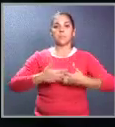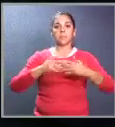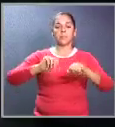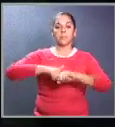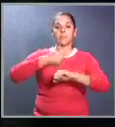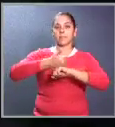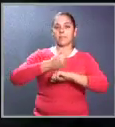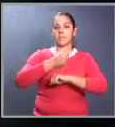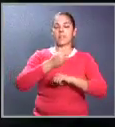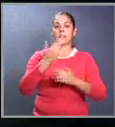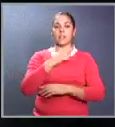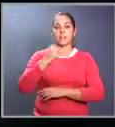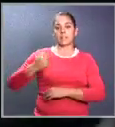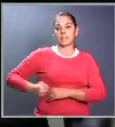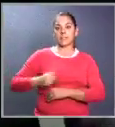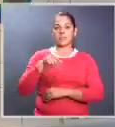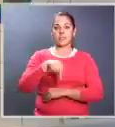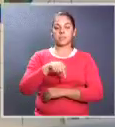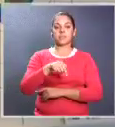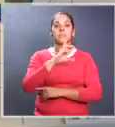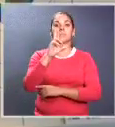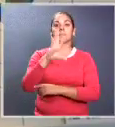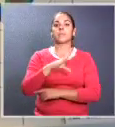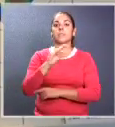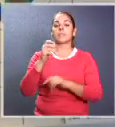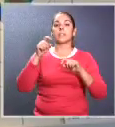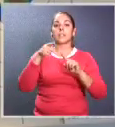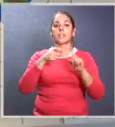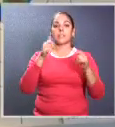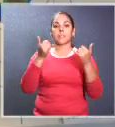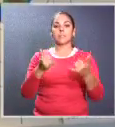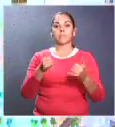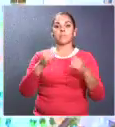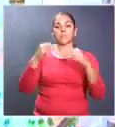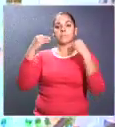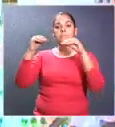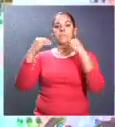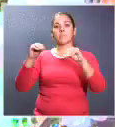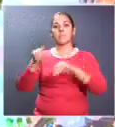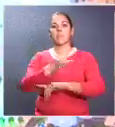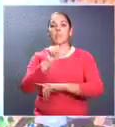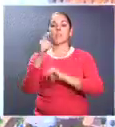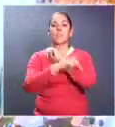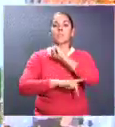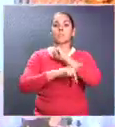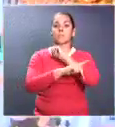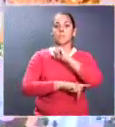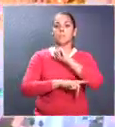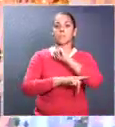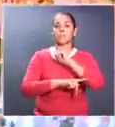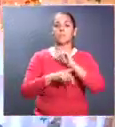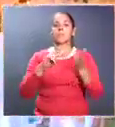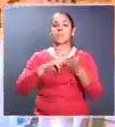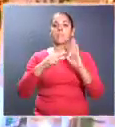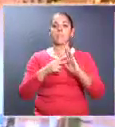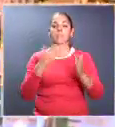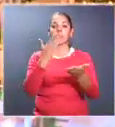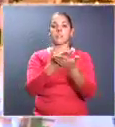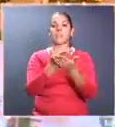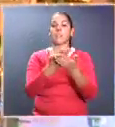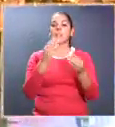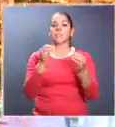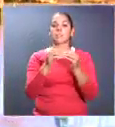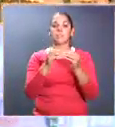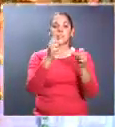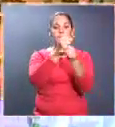establecerse en Costa Rica y desde aquí exportar sus productos a otros mercados del hemisferio occidental, lo cual generaría miles